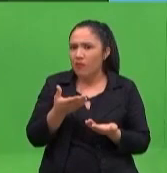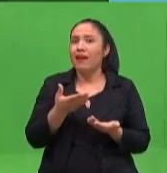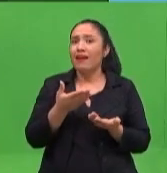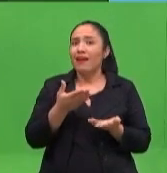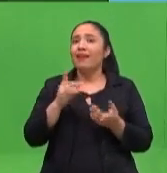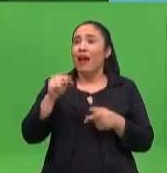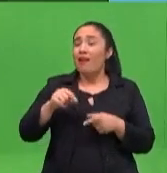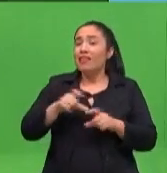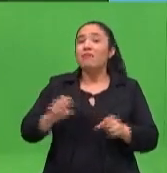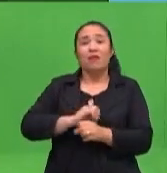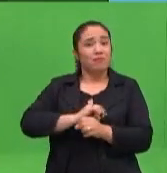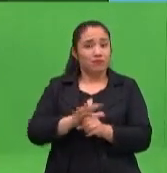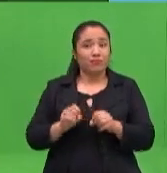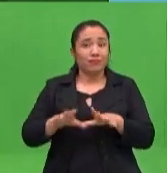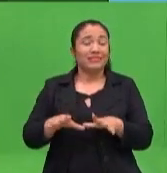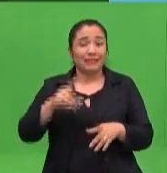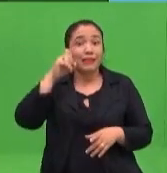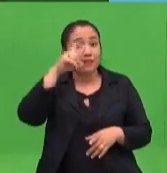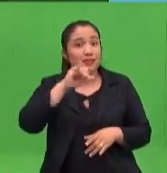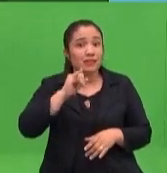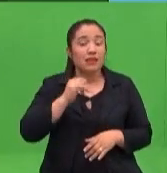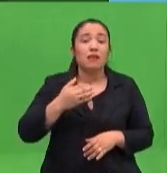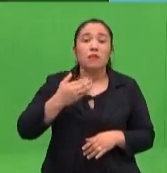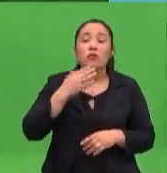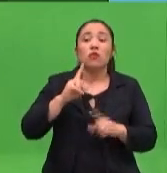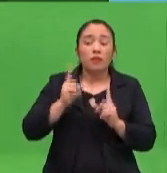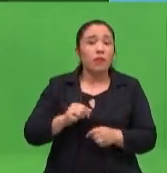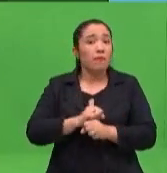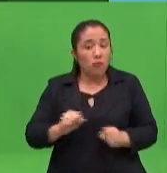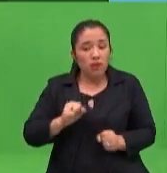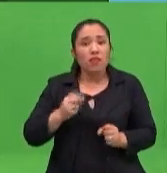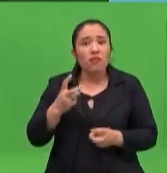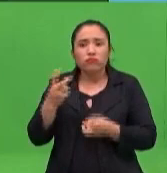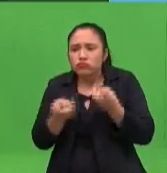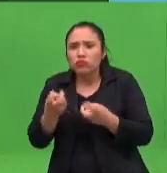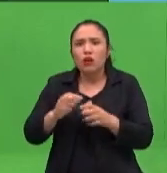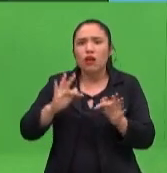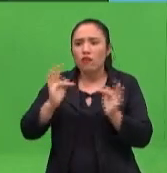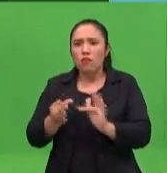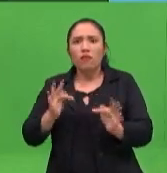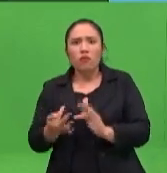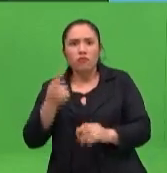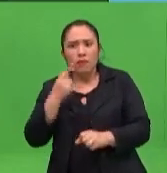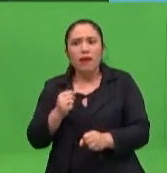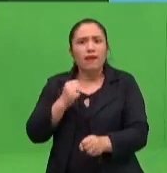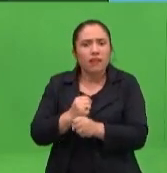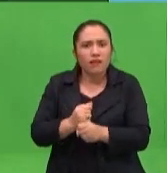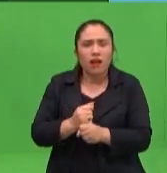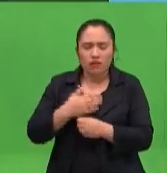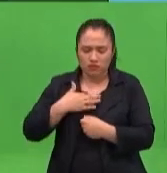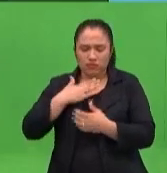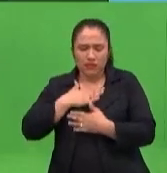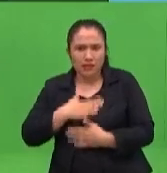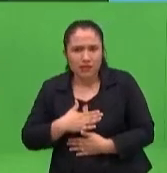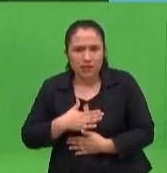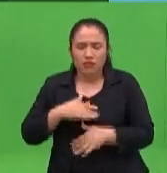y en esta época de pandemia va a ser un poquitito más complicado, porque hay cosas que a lo mejor no voy a poder hacer, ¿verdad? A lo mejor no voy a poder salir a jugar